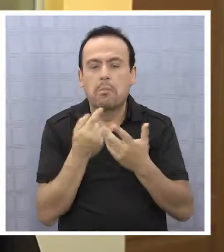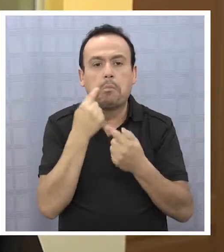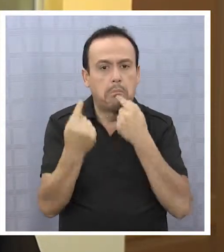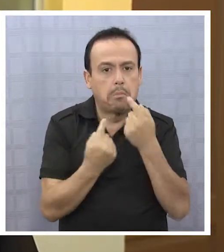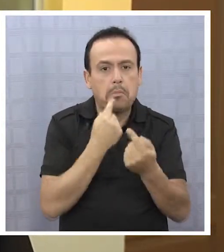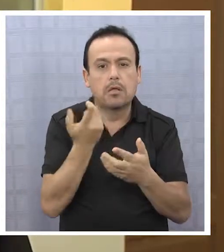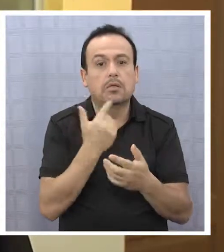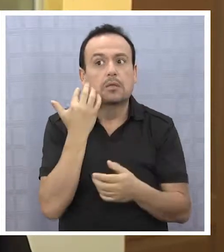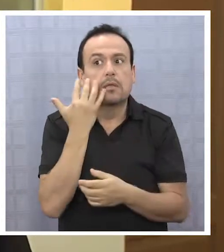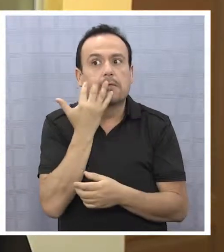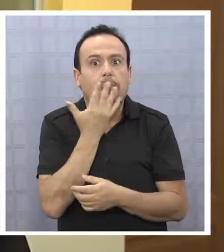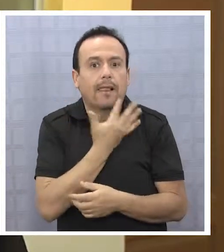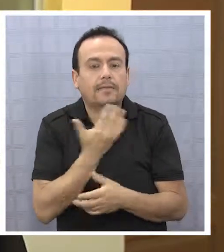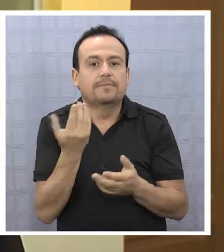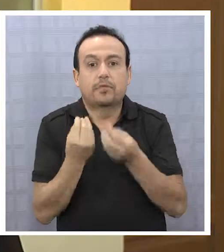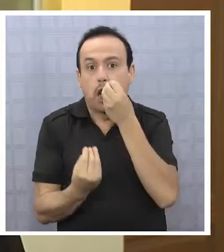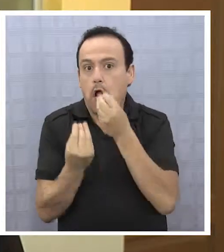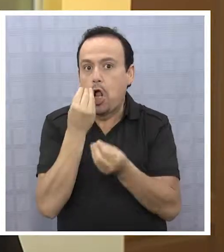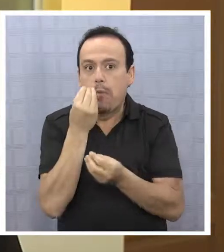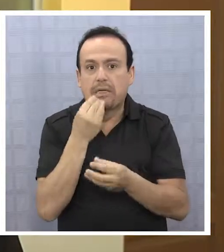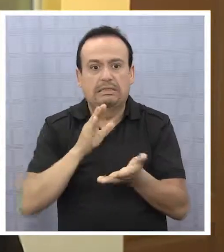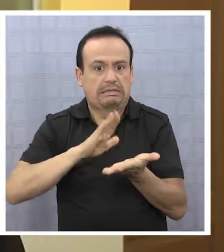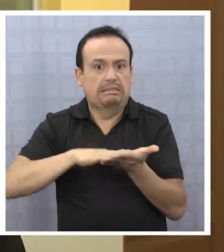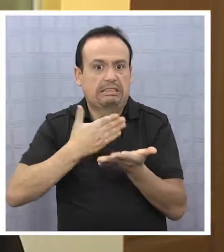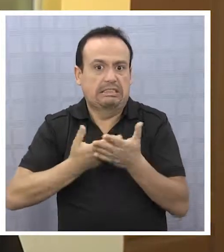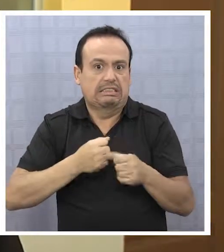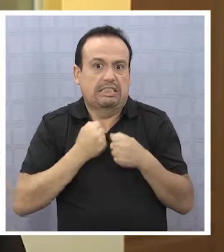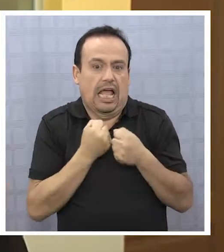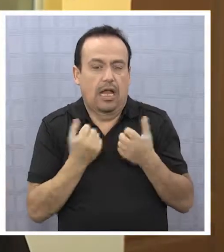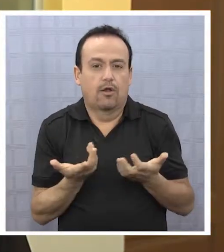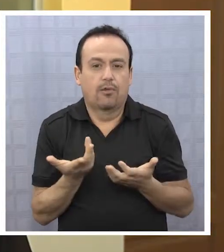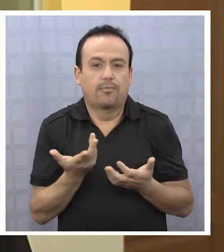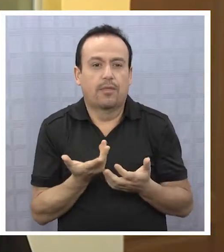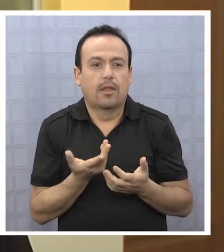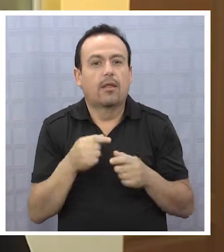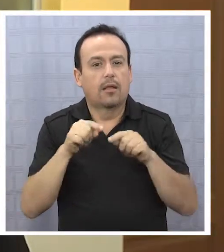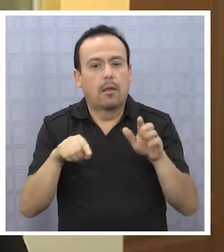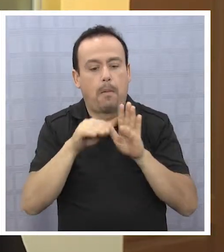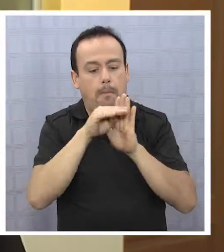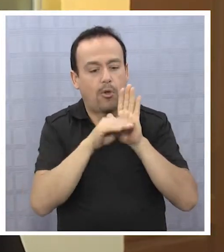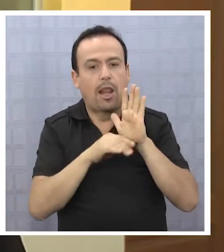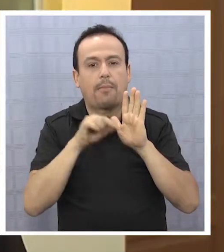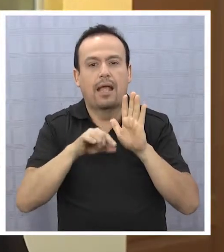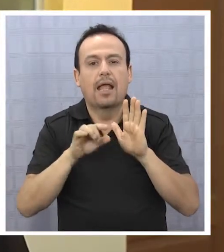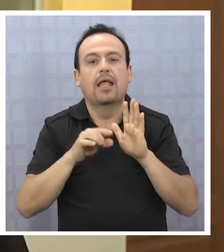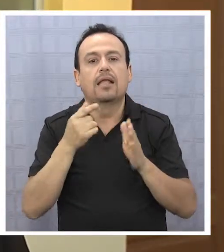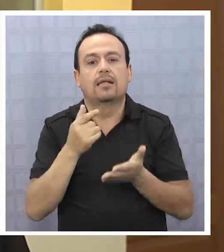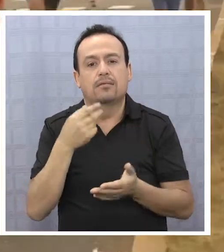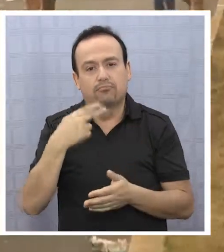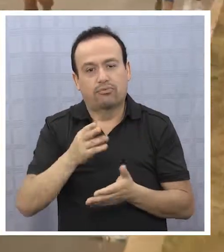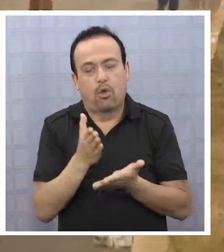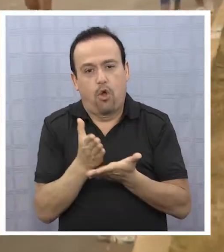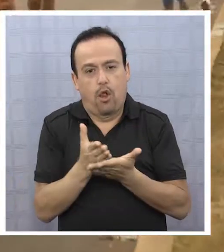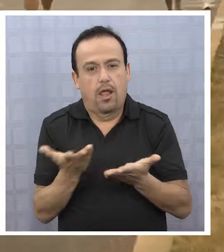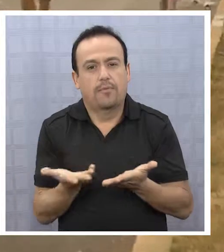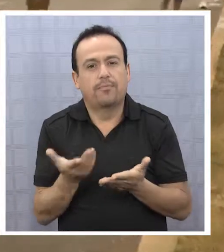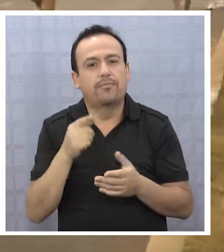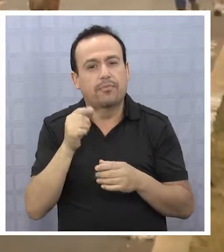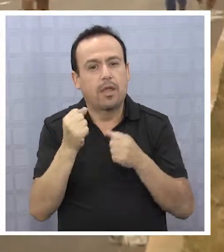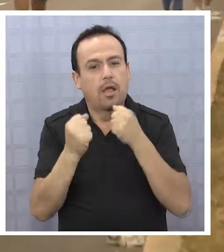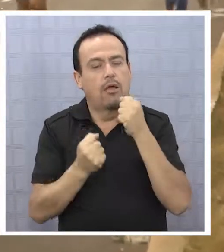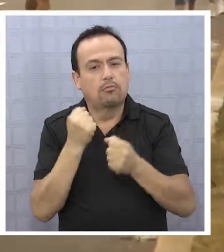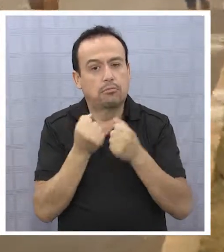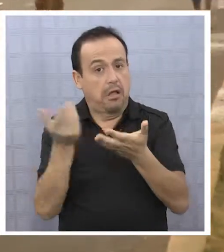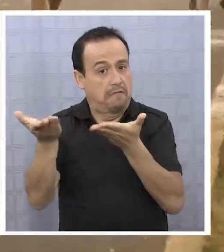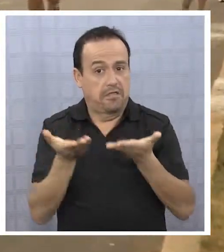cuenta de lo sabroso y lo nutritivo que son los alimentos que se entregan bajo el programa de la alimentación escolar. La invitación